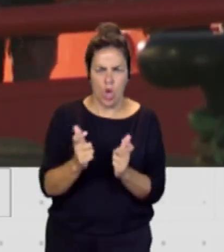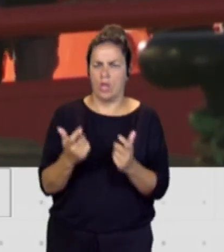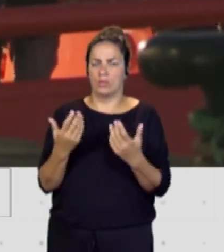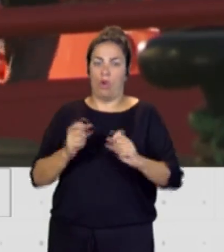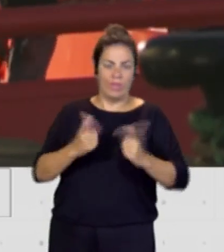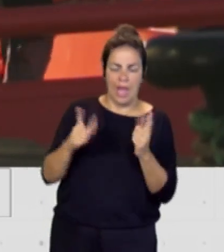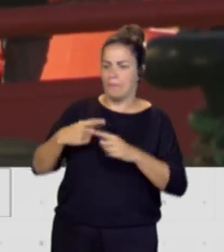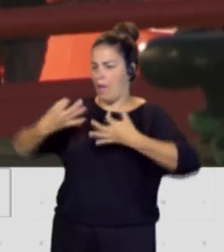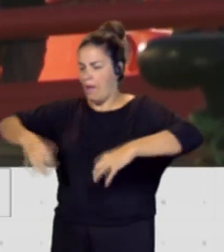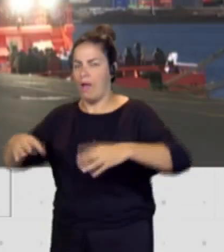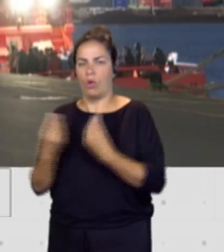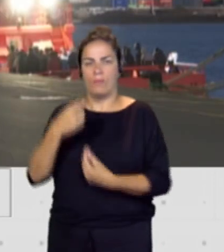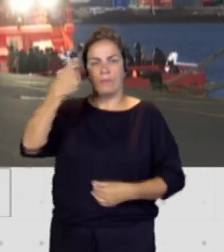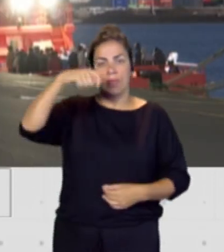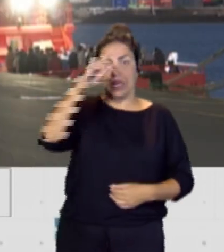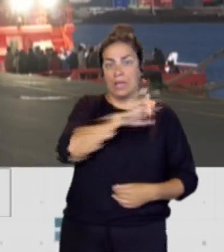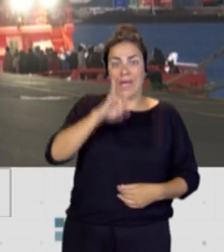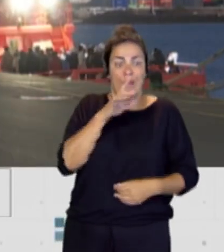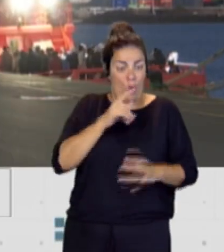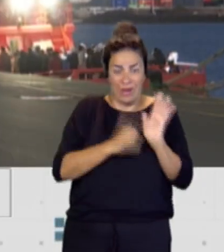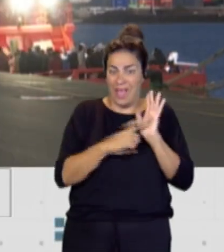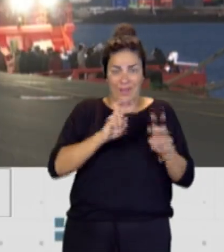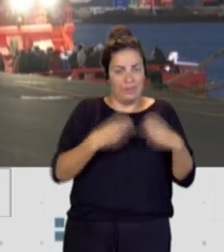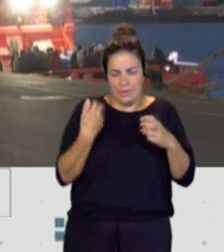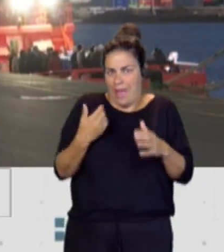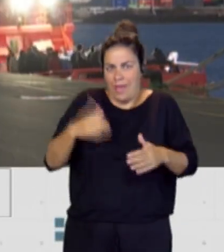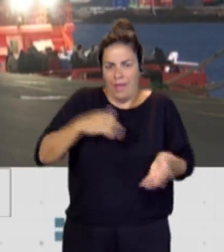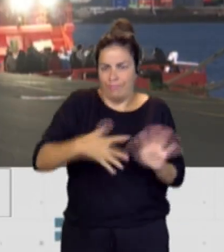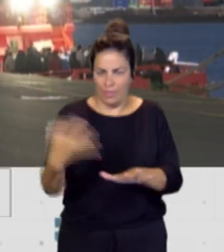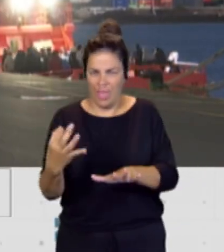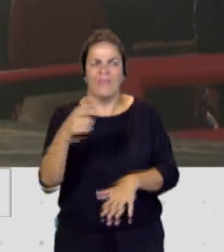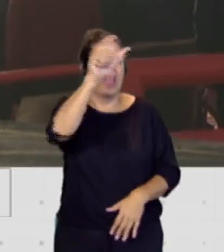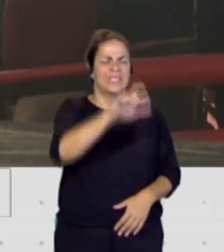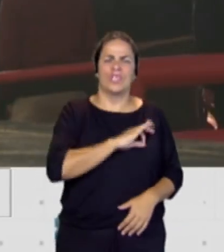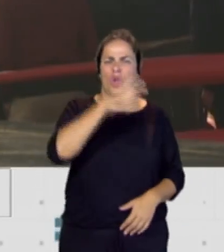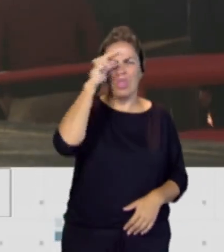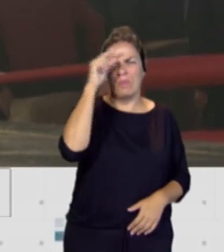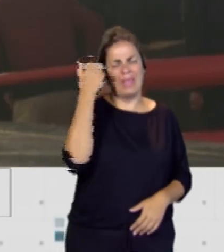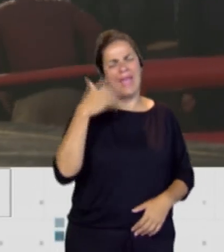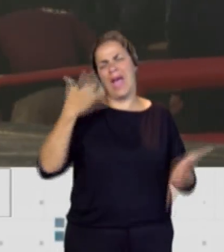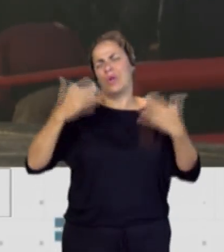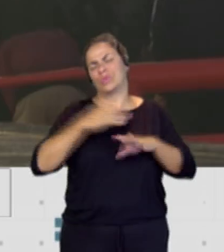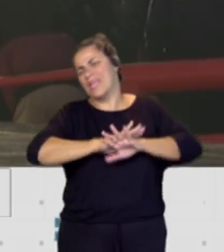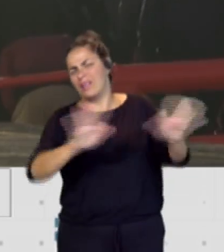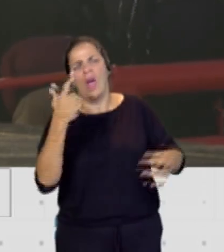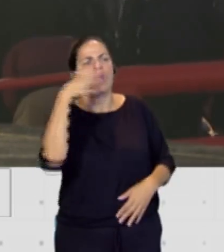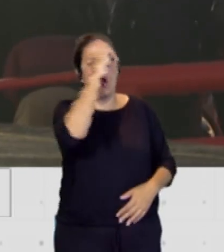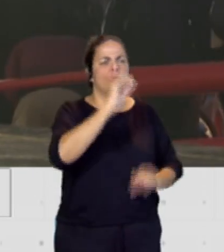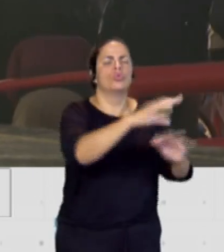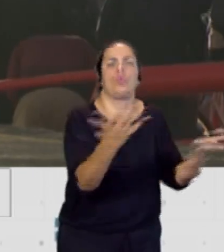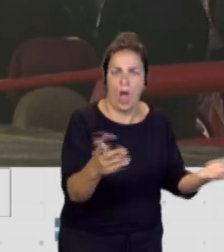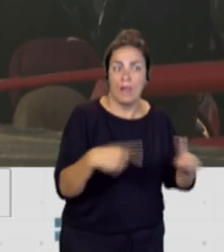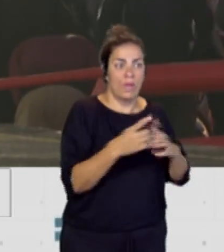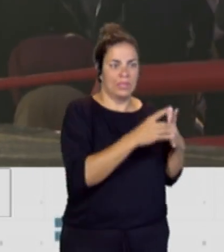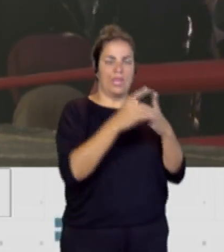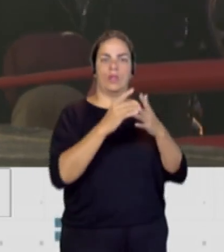de Canarias para sacar esto adelante que es imprescindible. El señor Domínguez que se deje de excusas que se posiciona, que ejerza su liderazgo